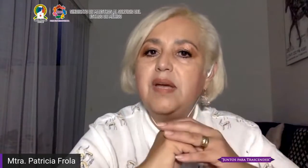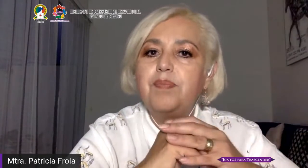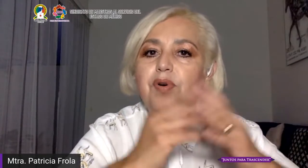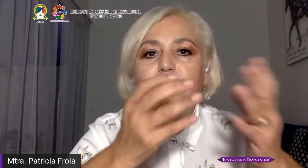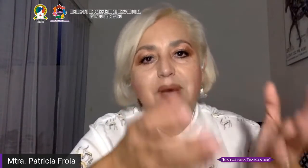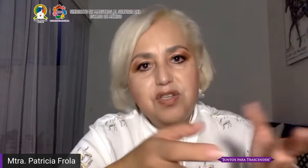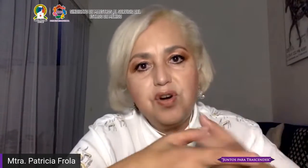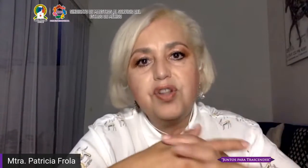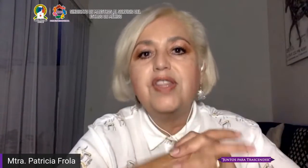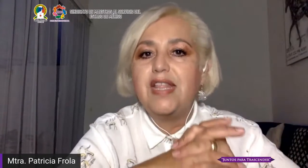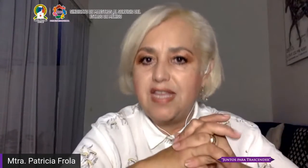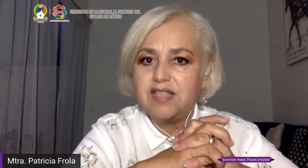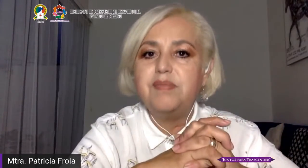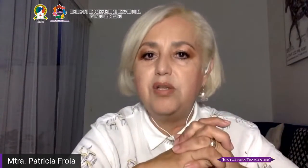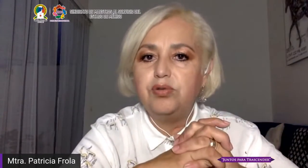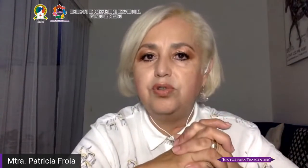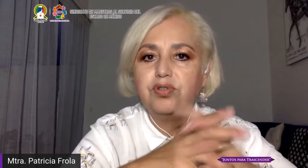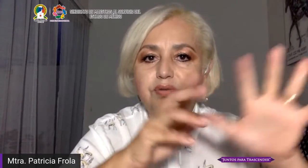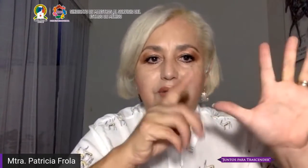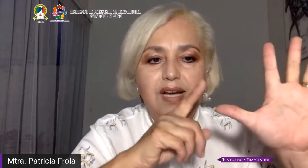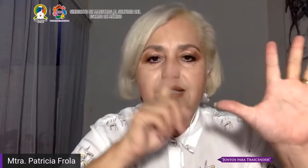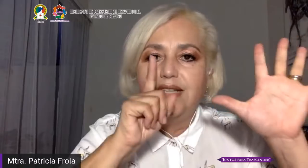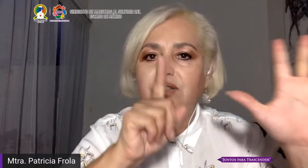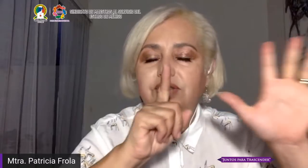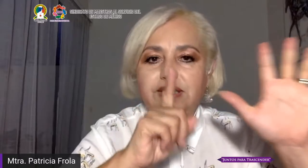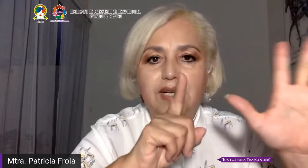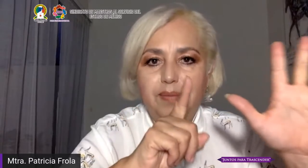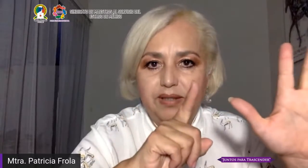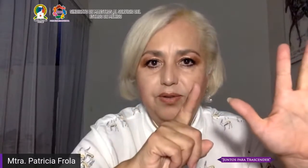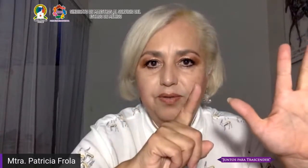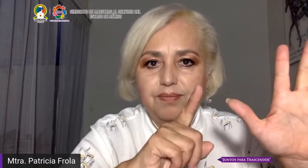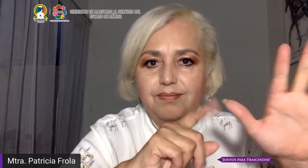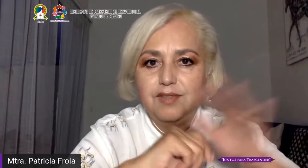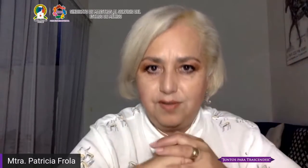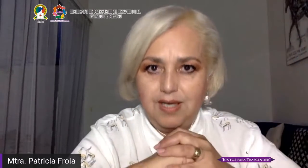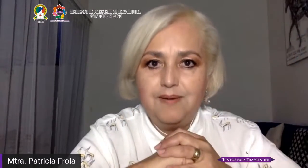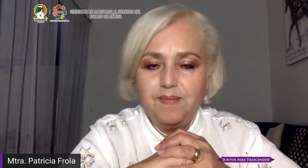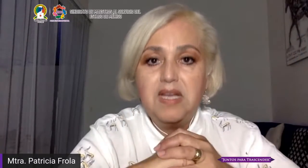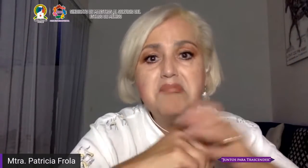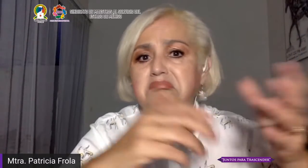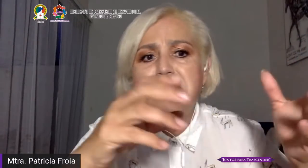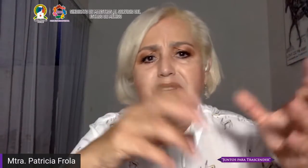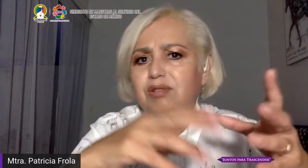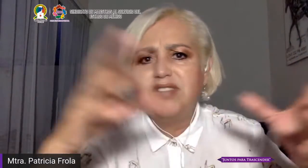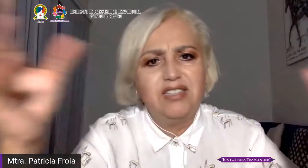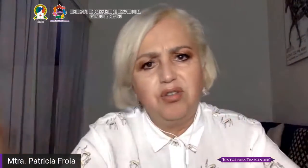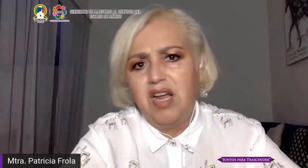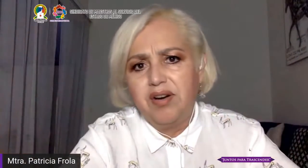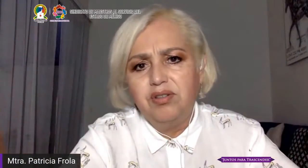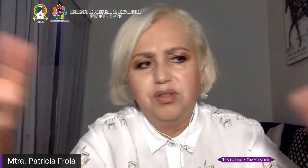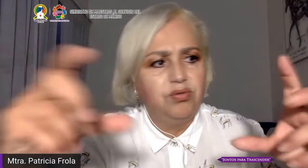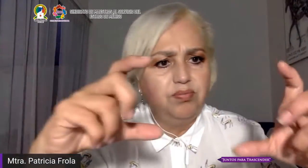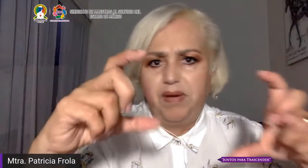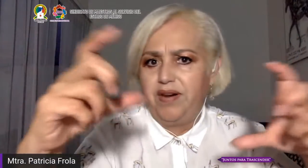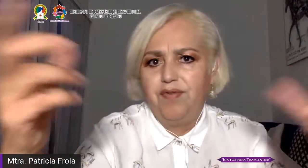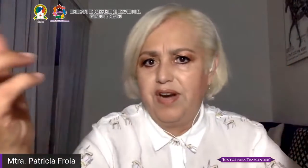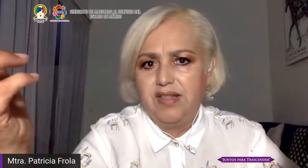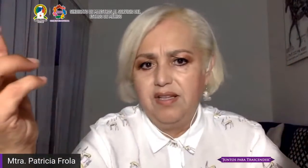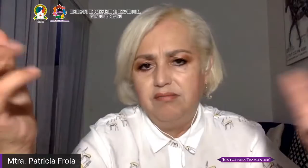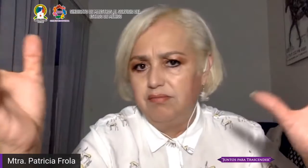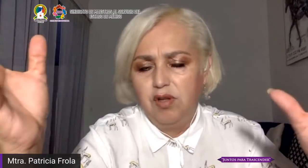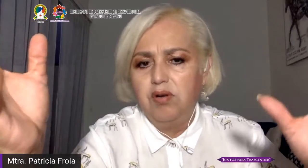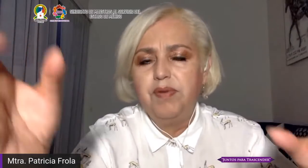en un tiempo no mayor de diez minutos ahí están los seis elementos ok no es un texto largo no es un